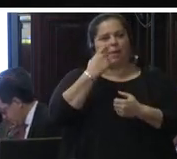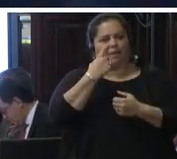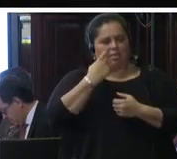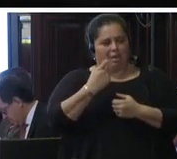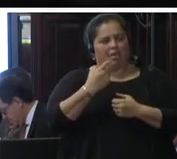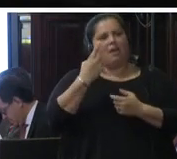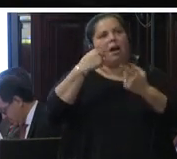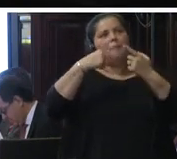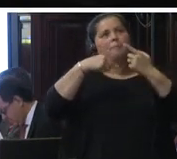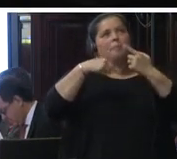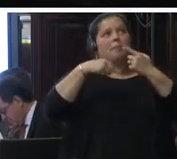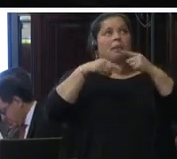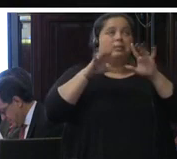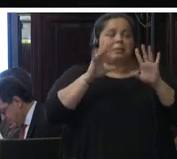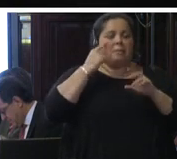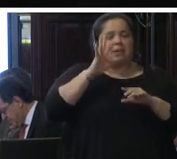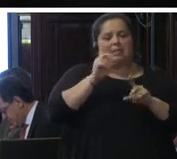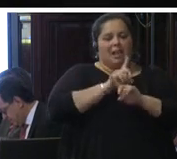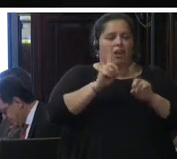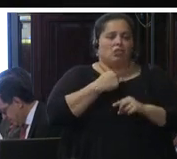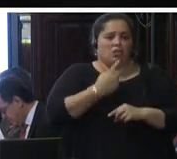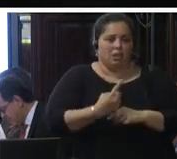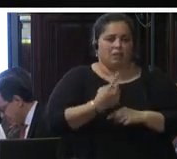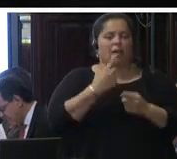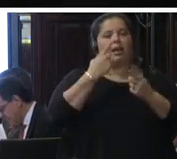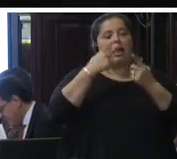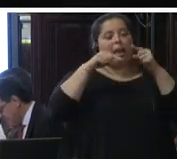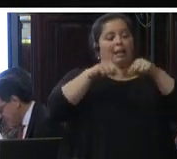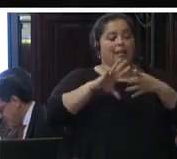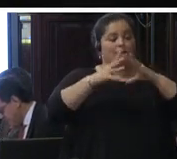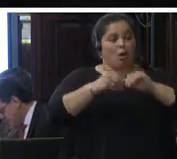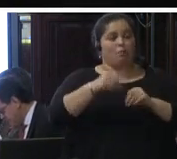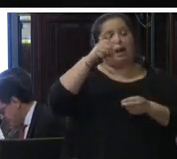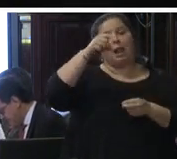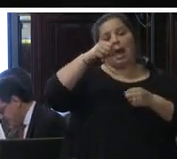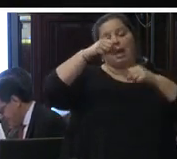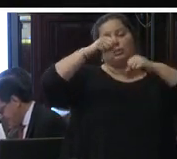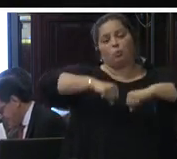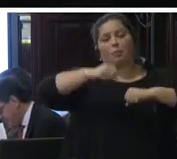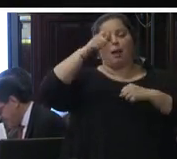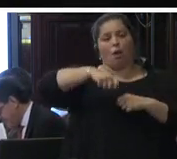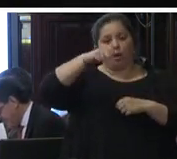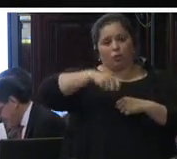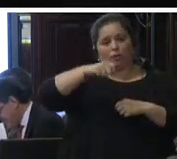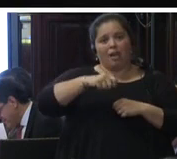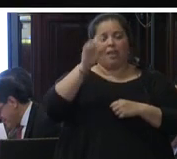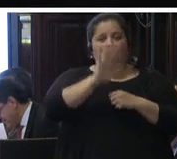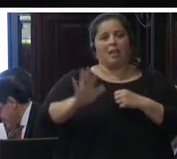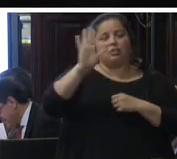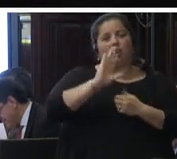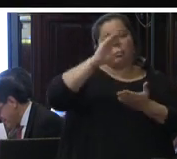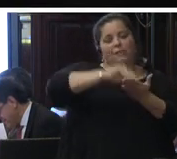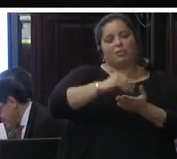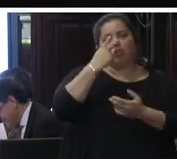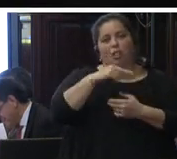considerarla desproporcionada en estos términos la Suprema Corte de Justicia de la Nación estableció en 2014 que